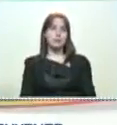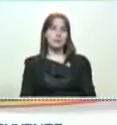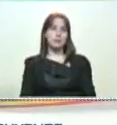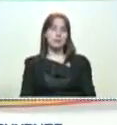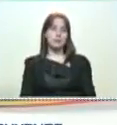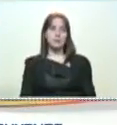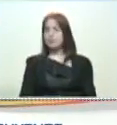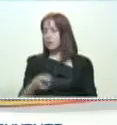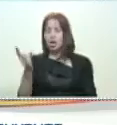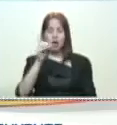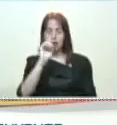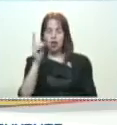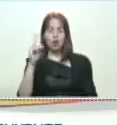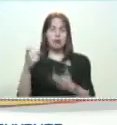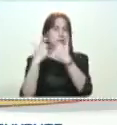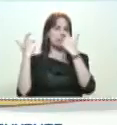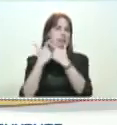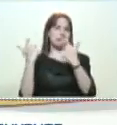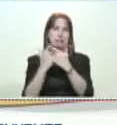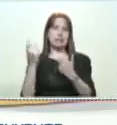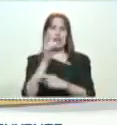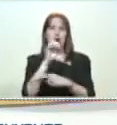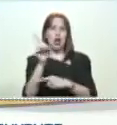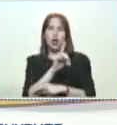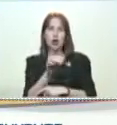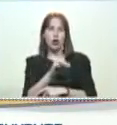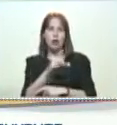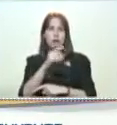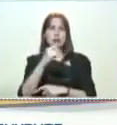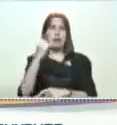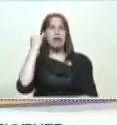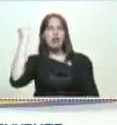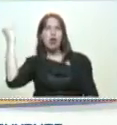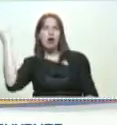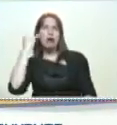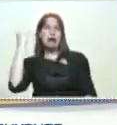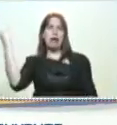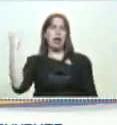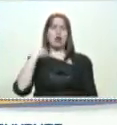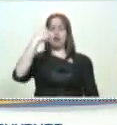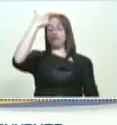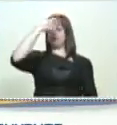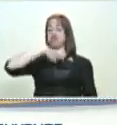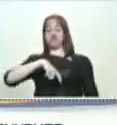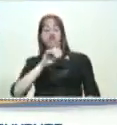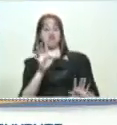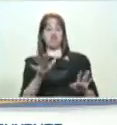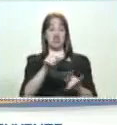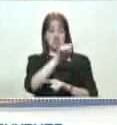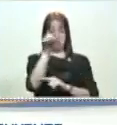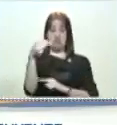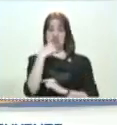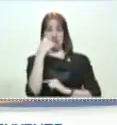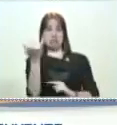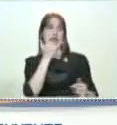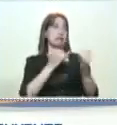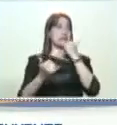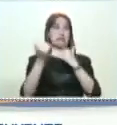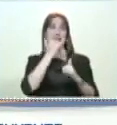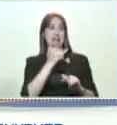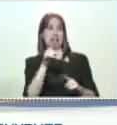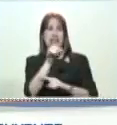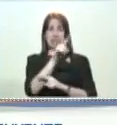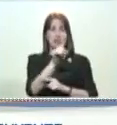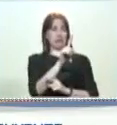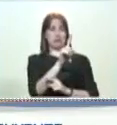No se trata de eso ahora, ¿verdad? Que somos más marxistas leninistas. Yo soy puro y lo que usted dice no debe ser. Usted es